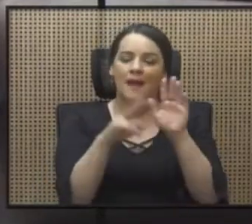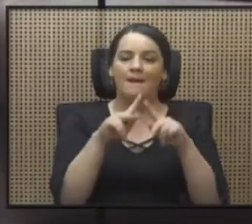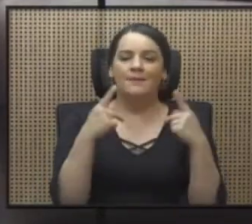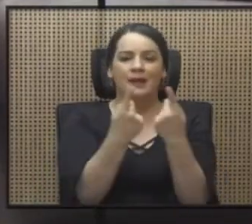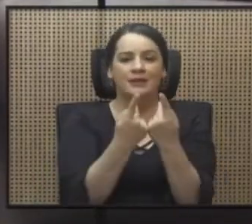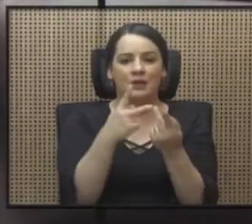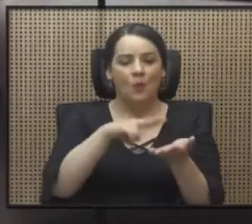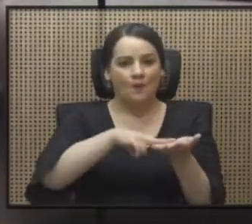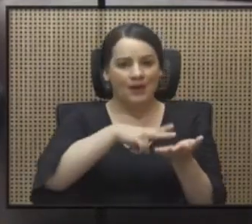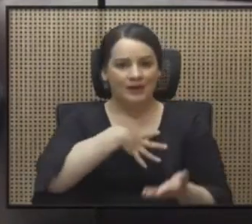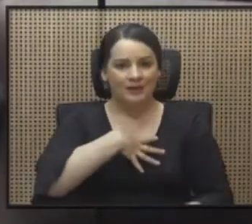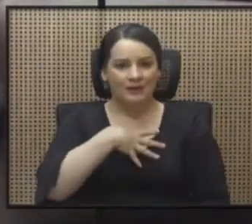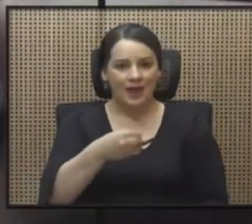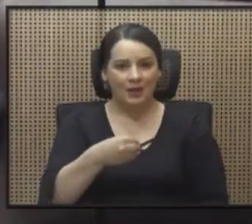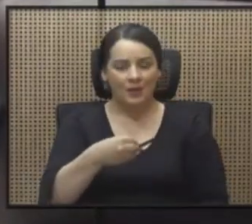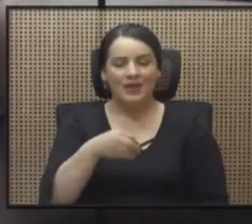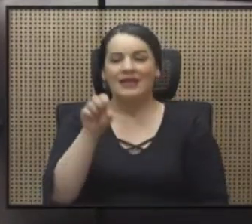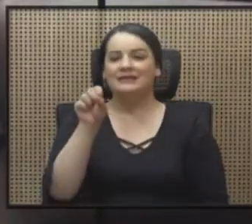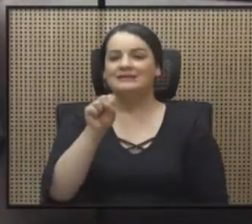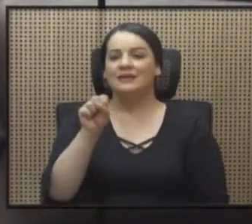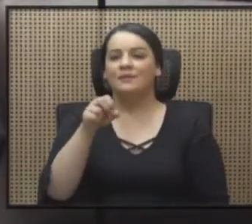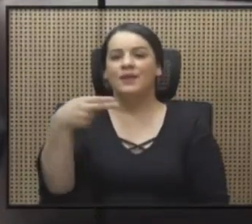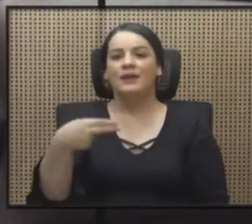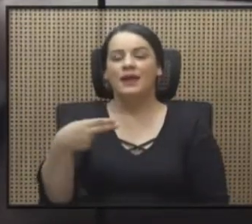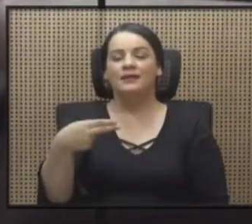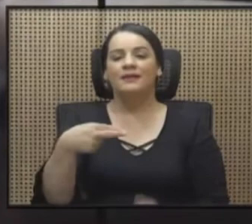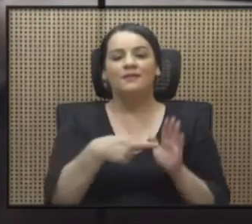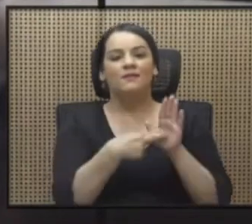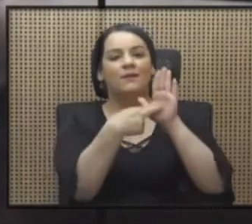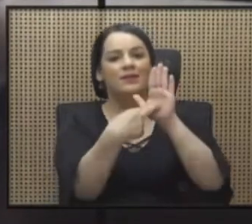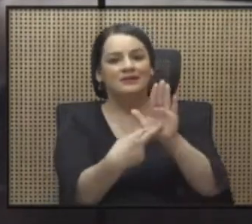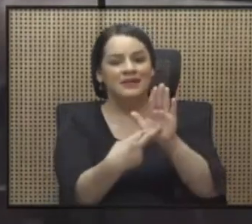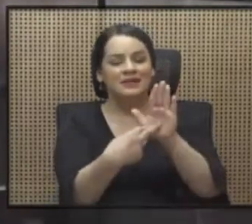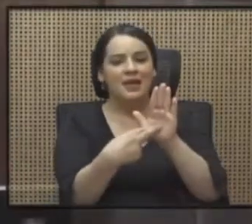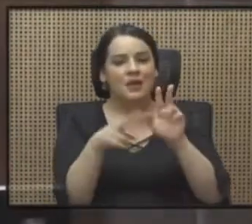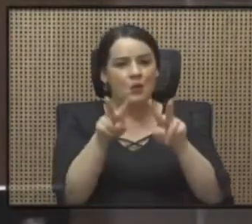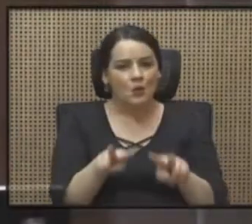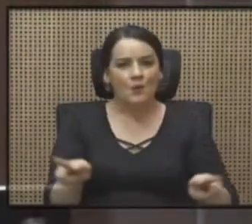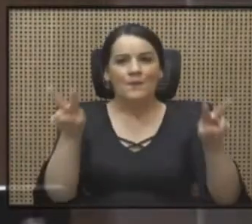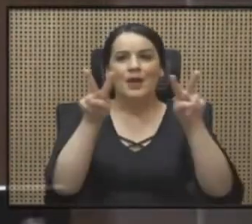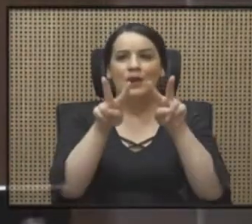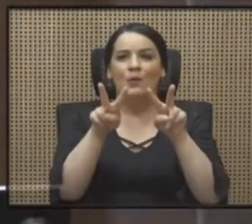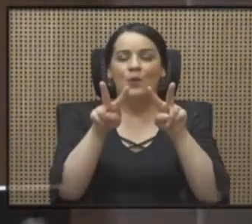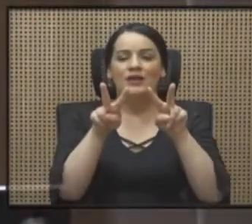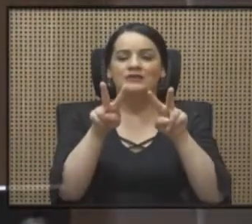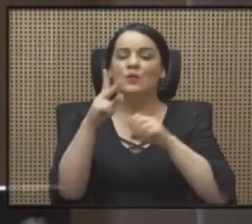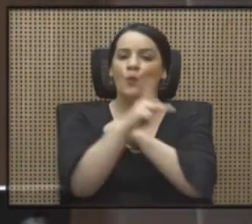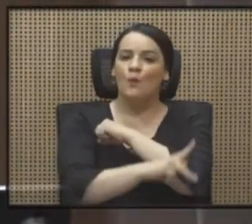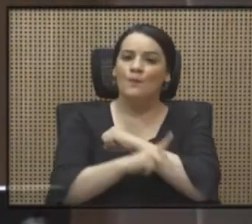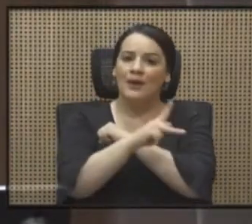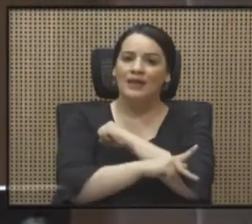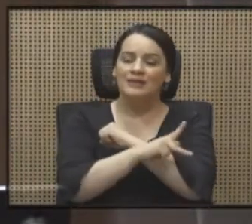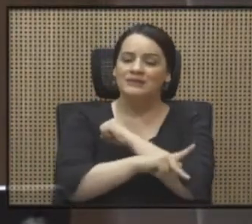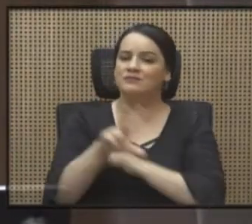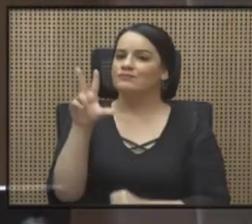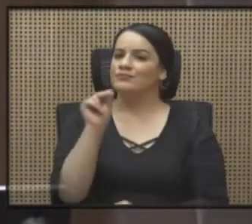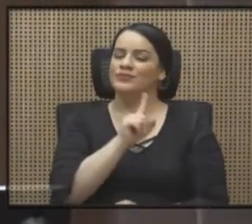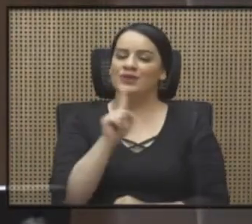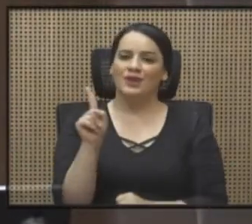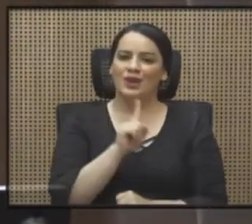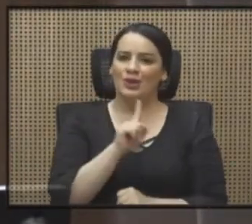Nacional, Silvia Hernández representa los valores de un país que no se rinde